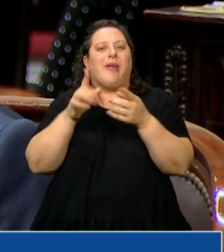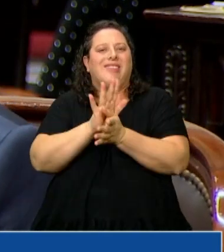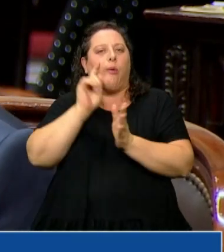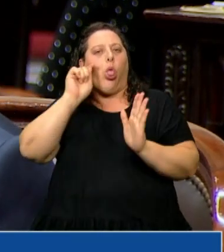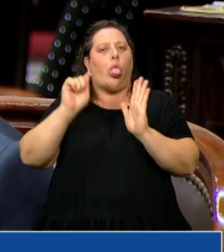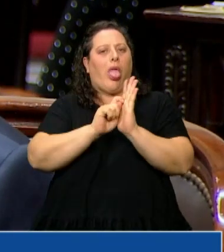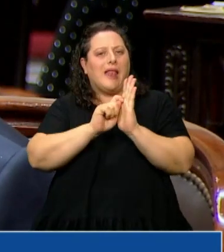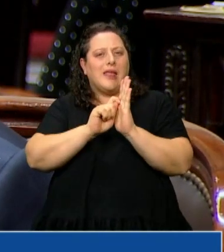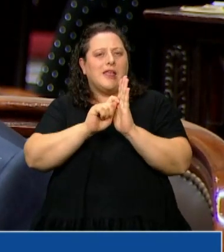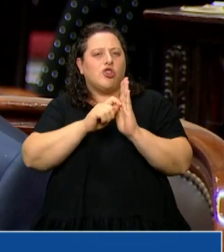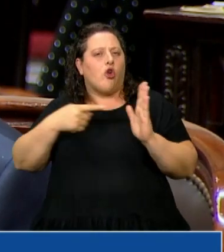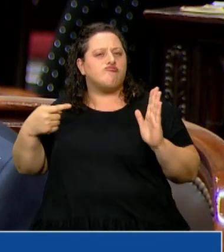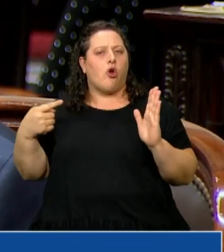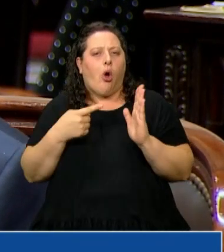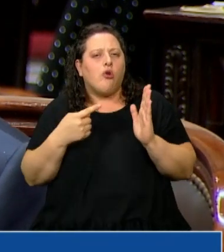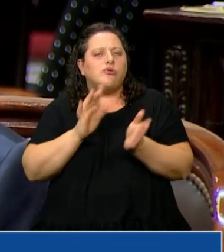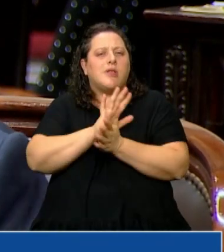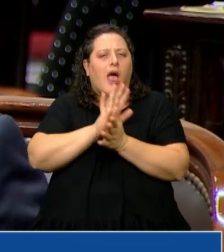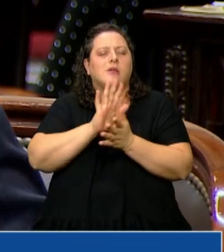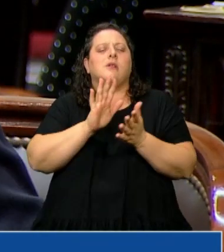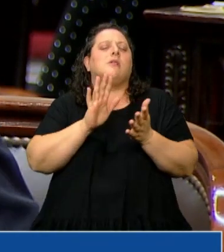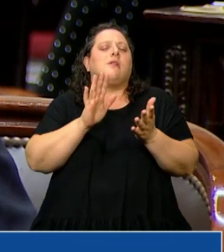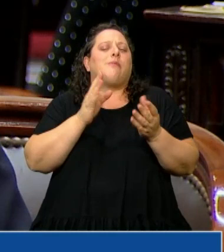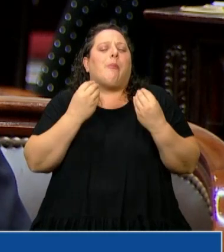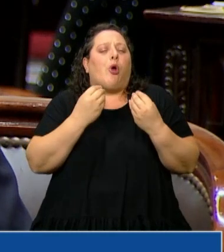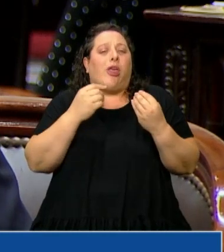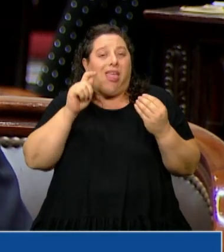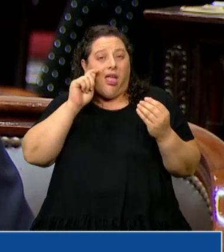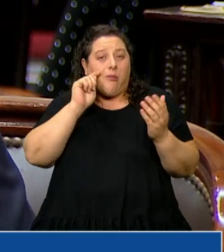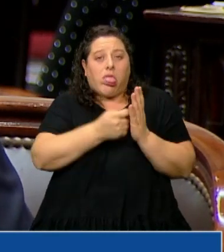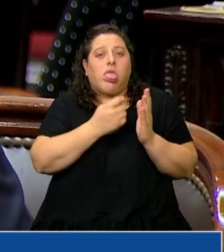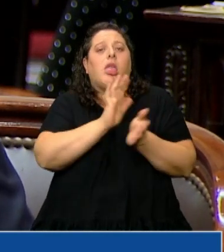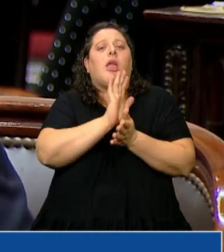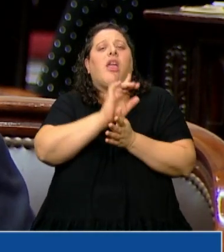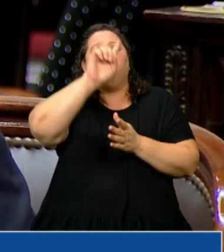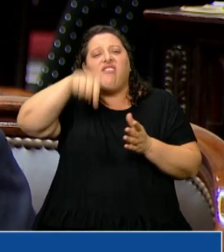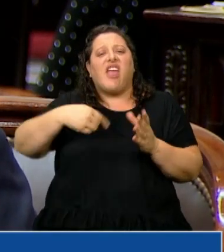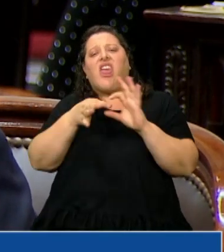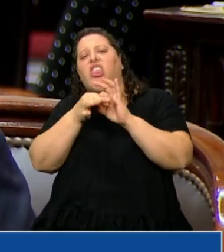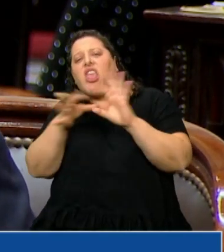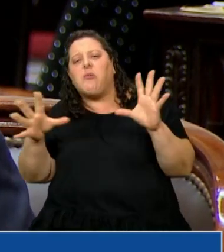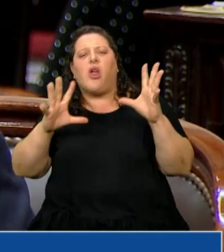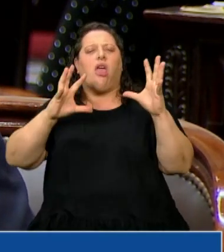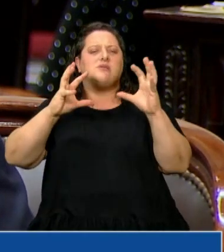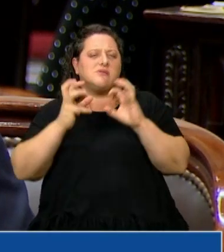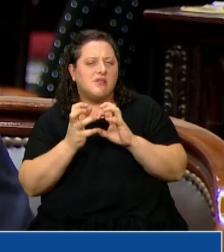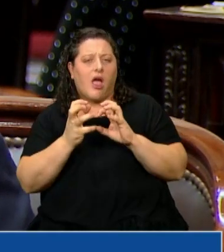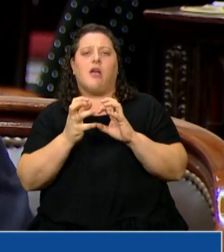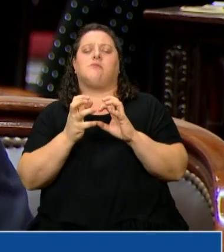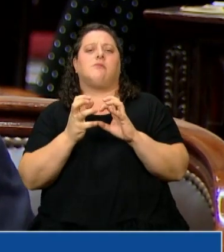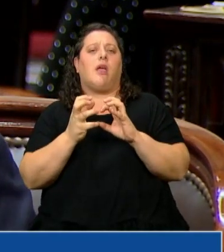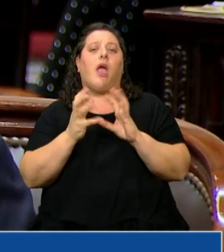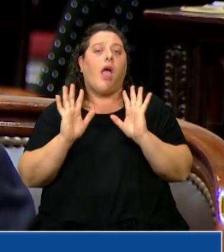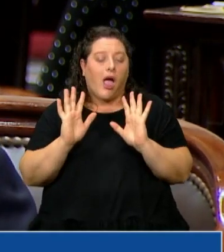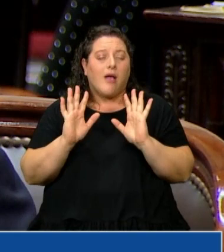complejos y que degradan y erosionan al sistema democrático, no tenemos